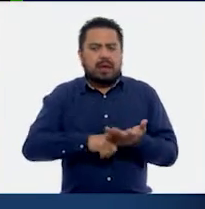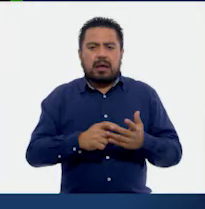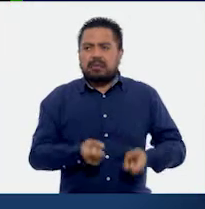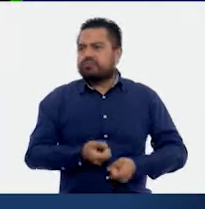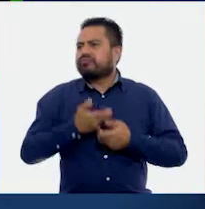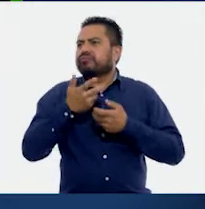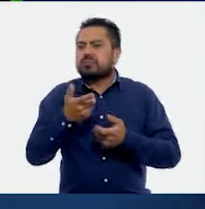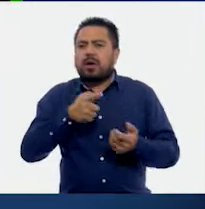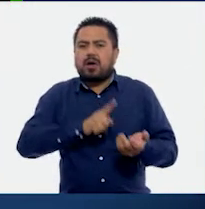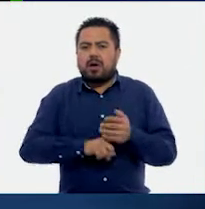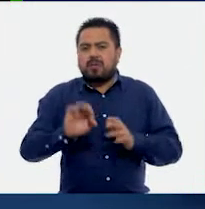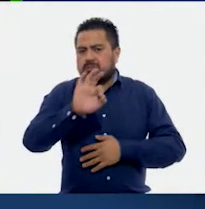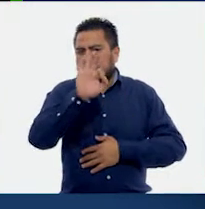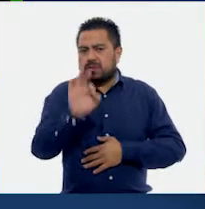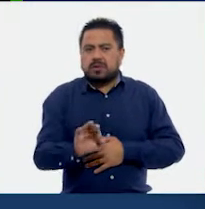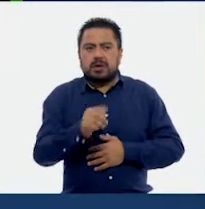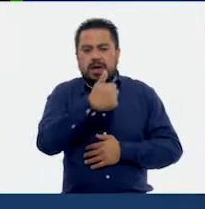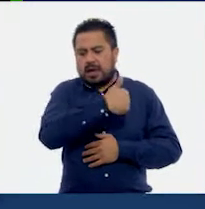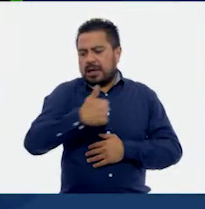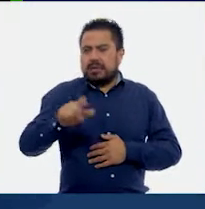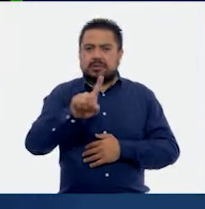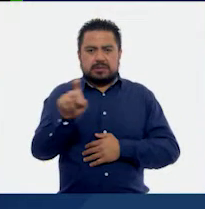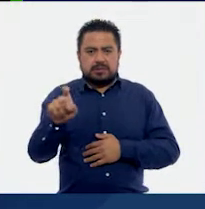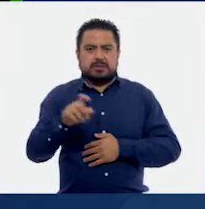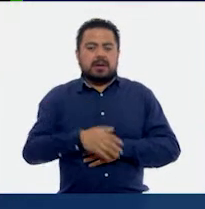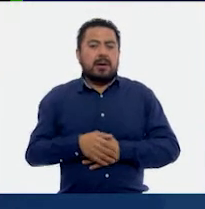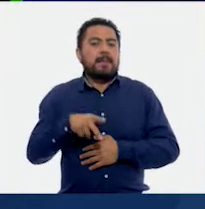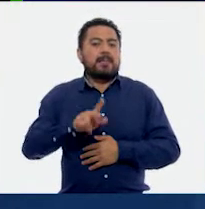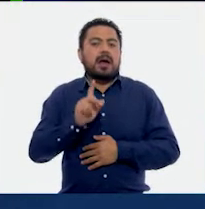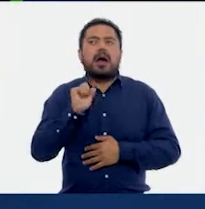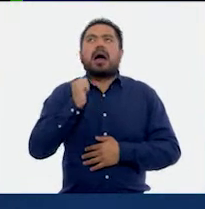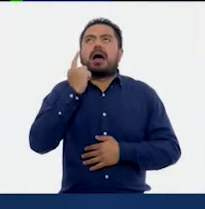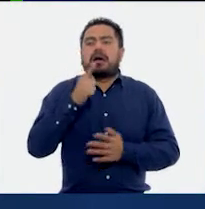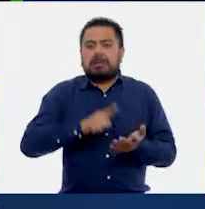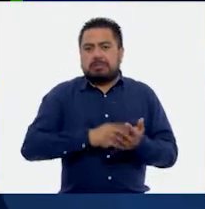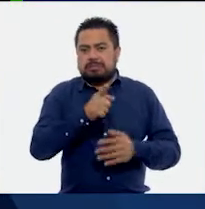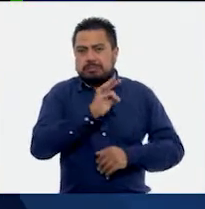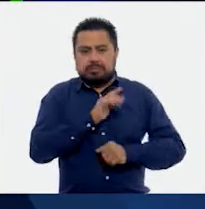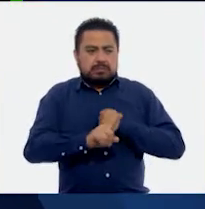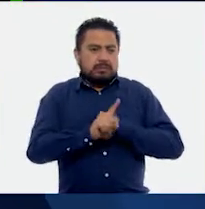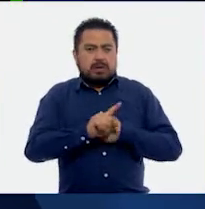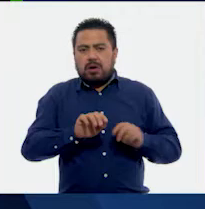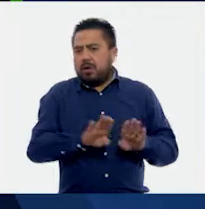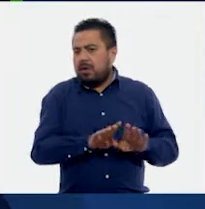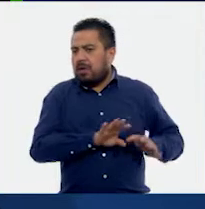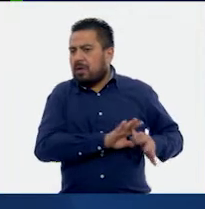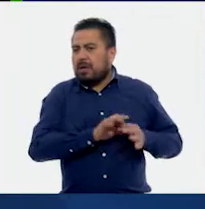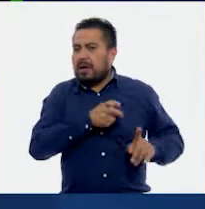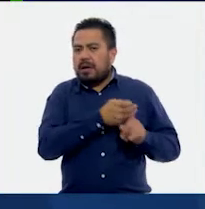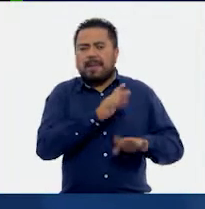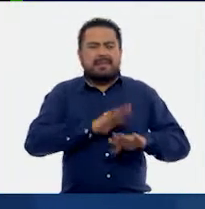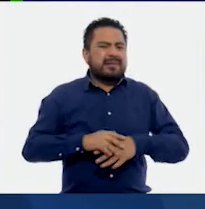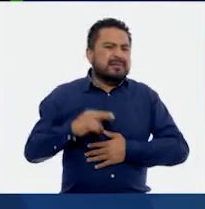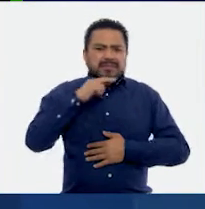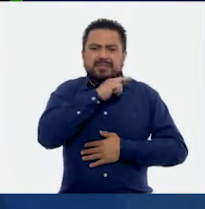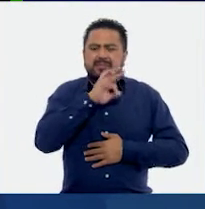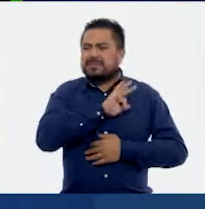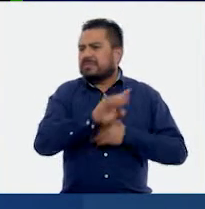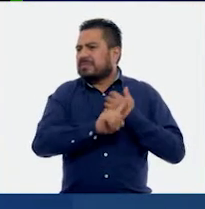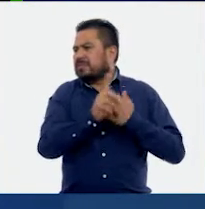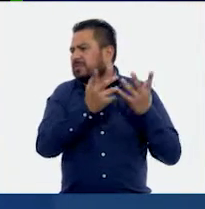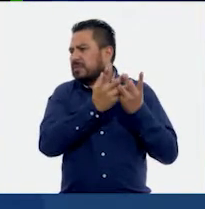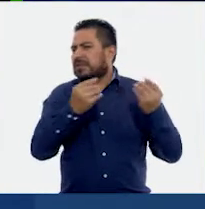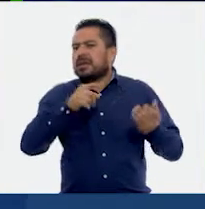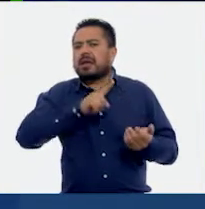expresión por ciento por cada 100. Pero si alguna vez tuvieran un problema como este, la forma rápida de resolverlo